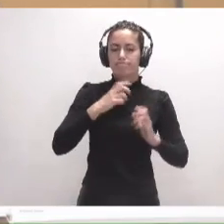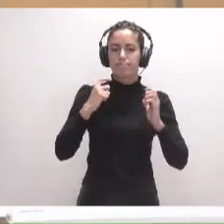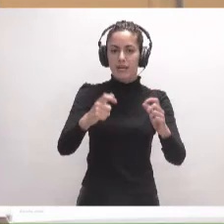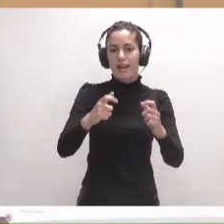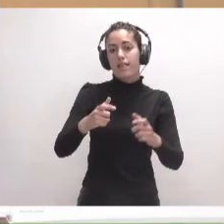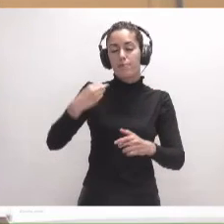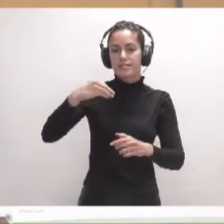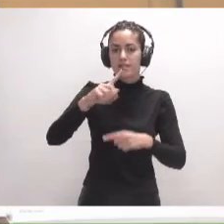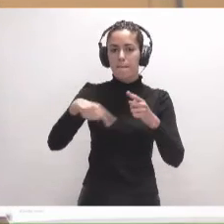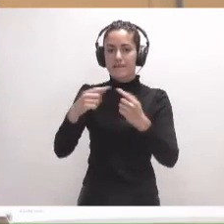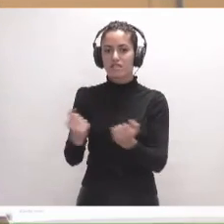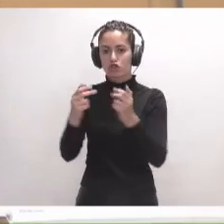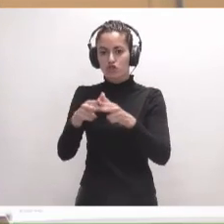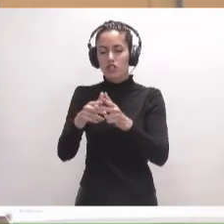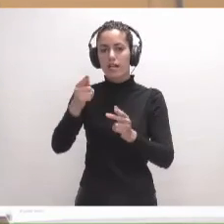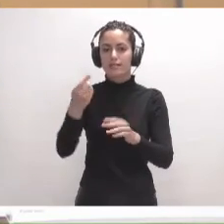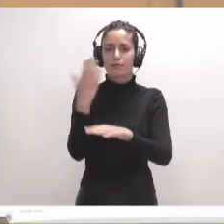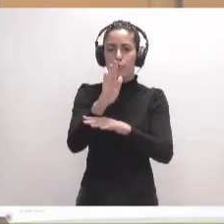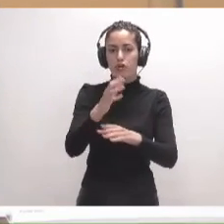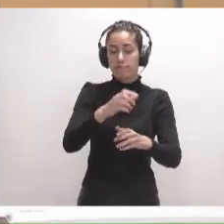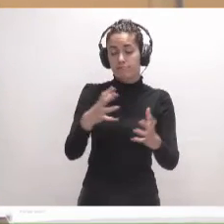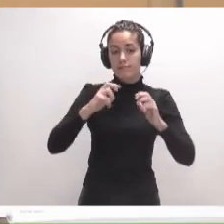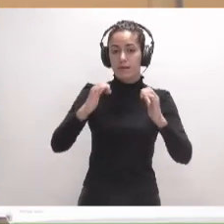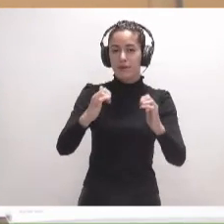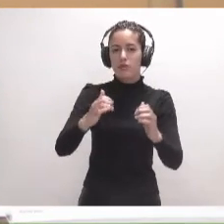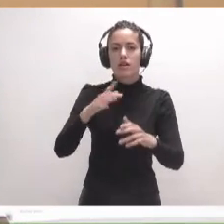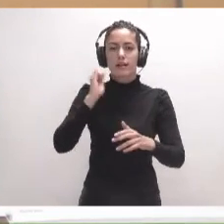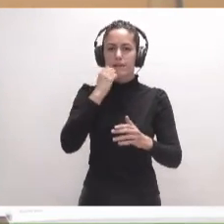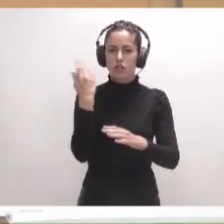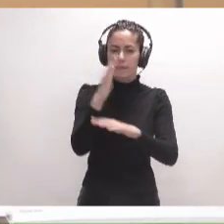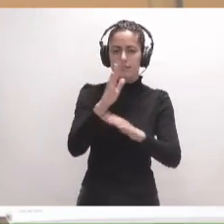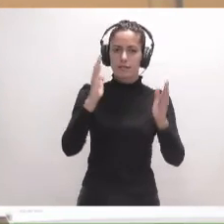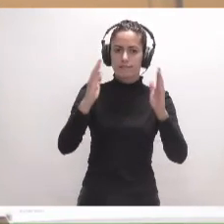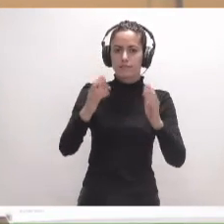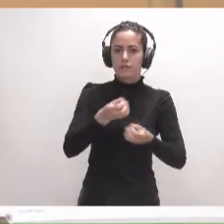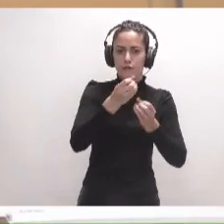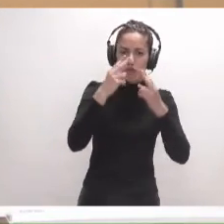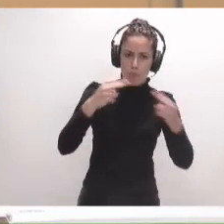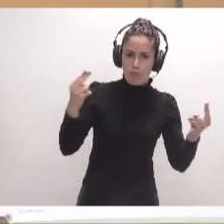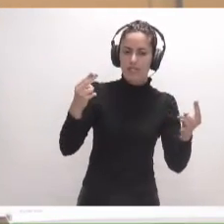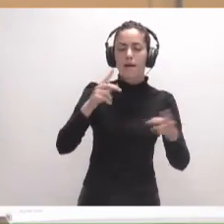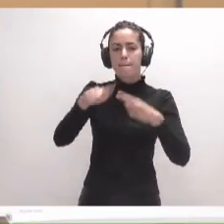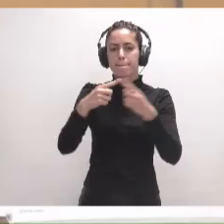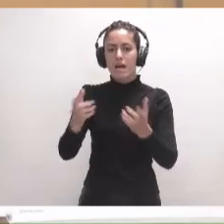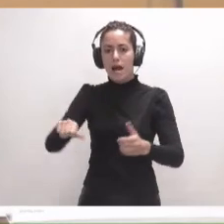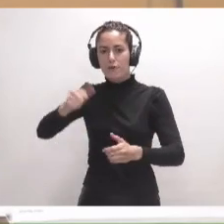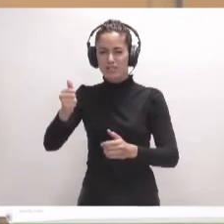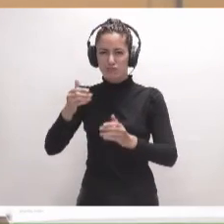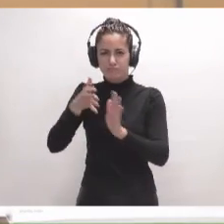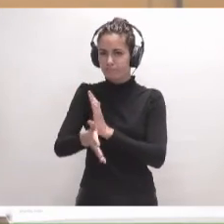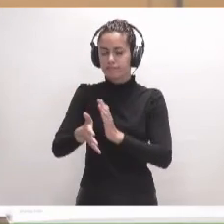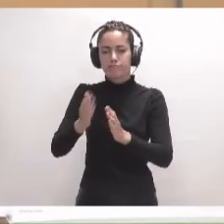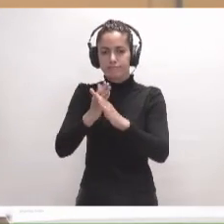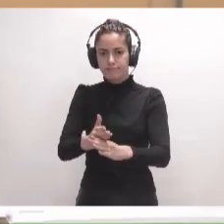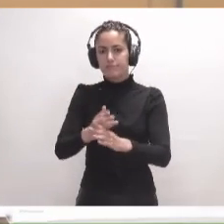Acción Social, por el que se propone al Pleno la desestimación de las reclamaciones presentadas en el periodo de información pública y la aprobación definitiva del